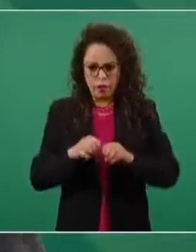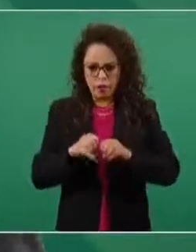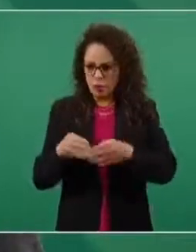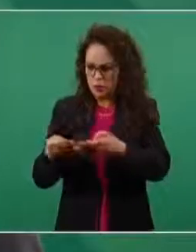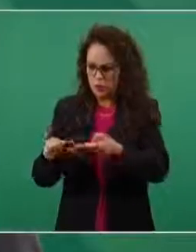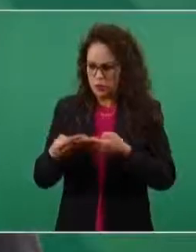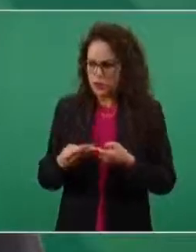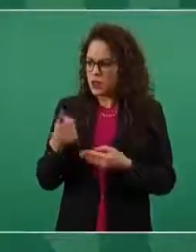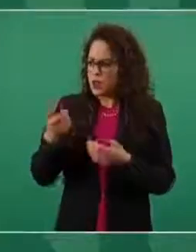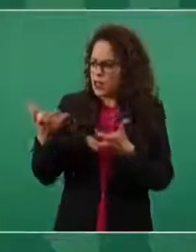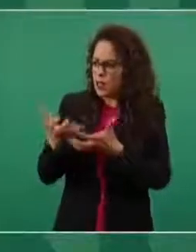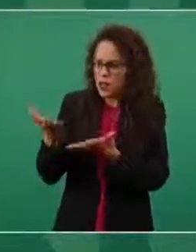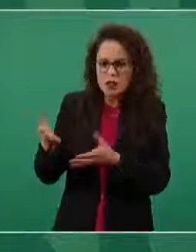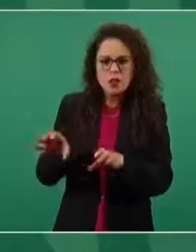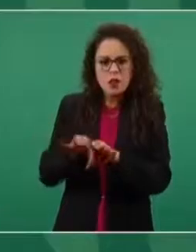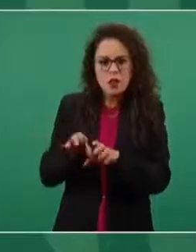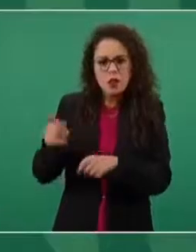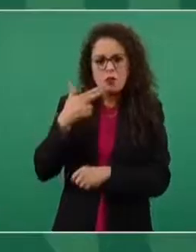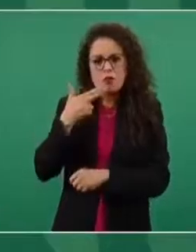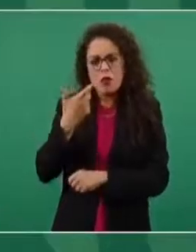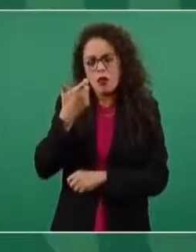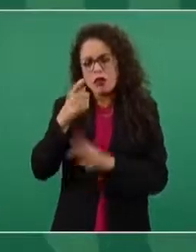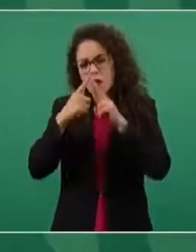¿Cómo manejan ahí el presupuesto?